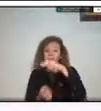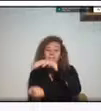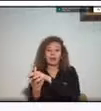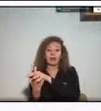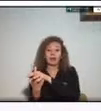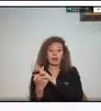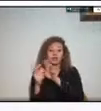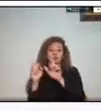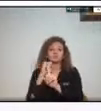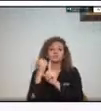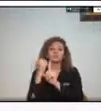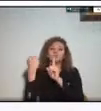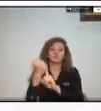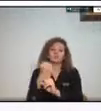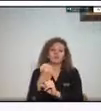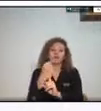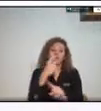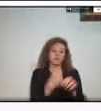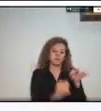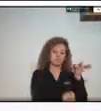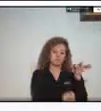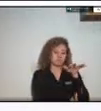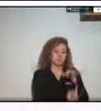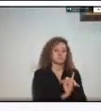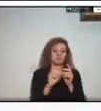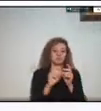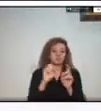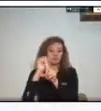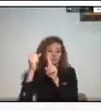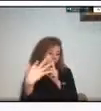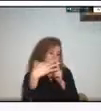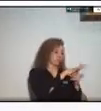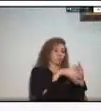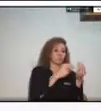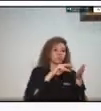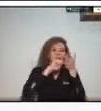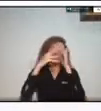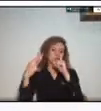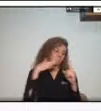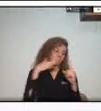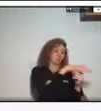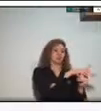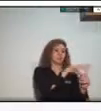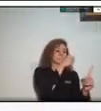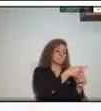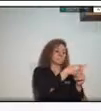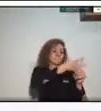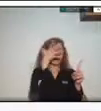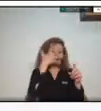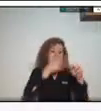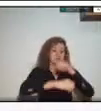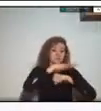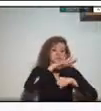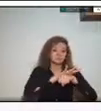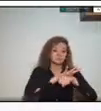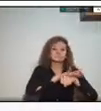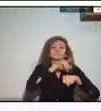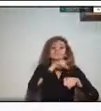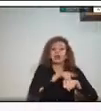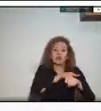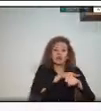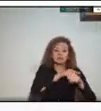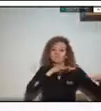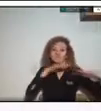fenómeno de origen natural socionatural o tecnológico que impacta unos elementos expuestos y estos elementos tienen